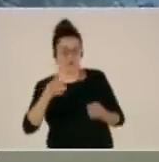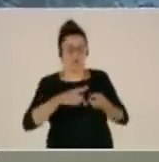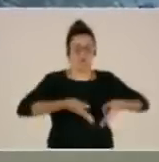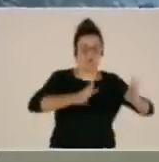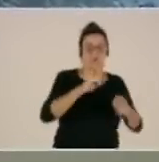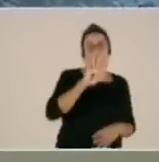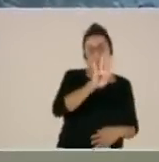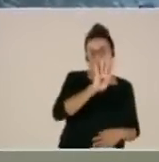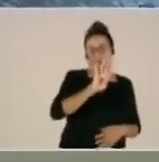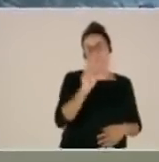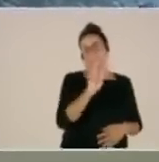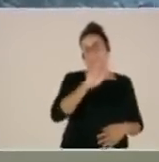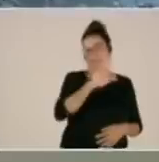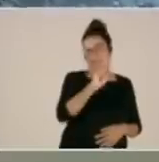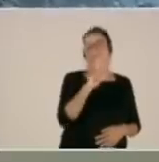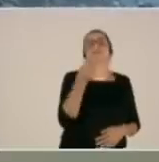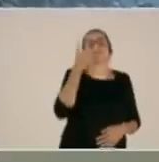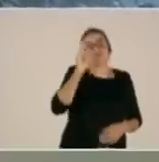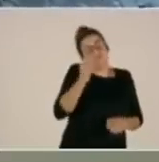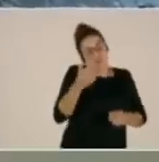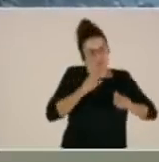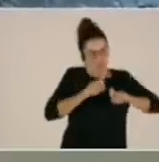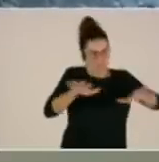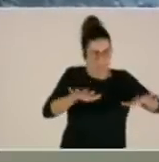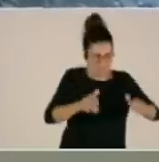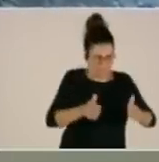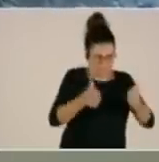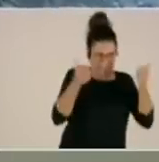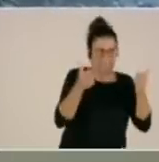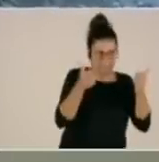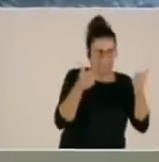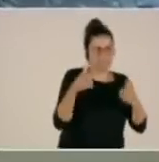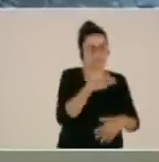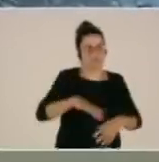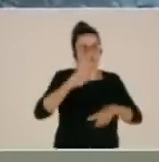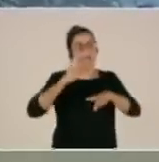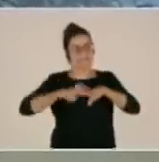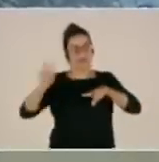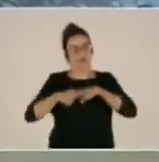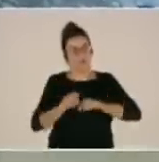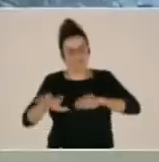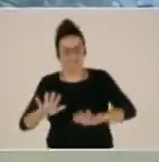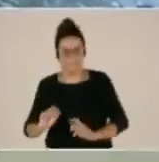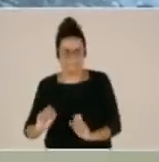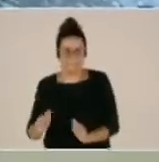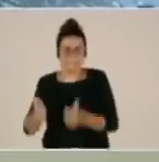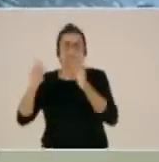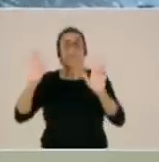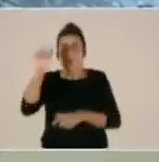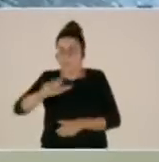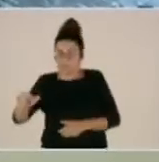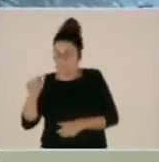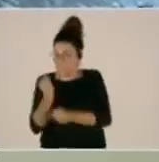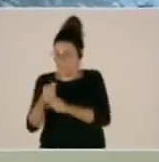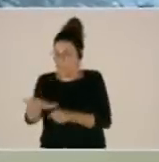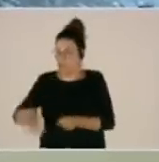Al medio día había una cierta intensidad que se veía desde la zona de Tacolonte, pero las perspectivas de todo el personal que venía trabajando allí son muy buenas. Es